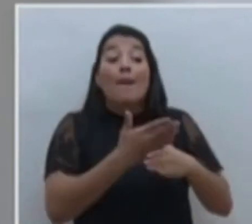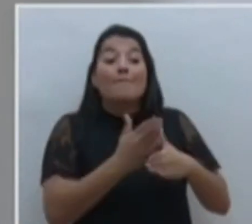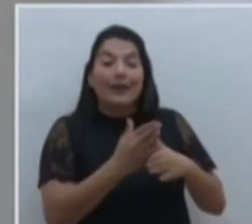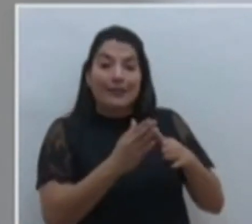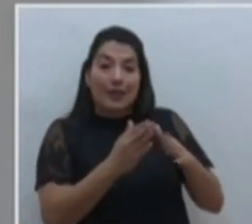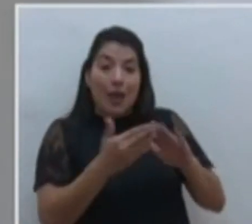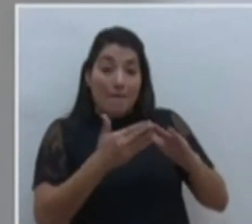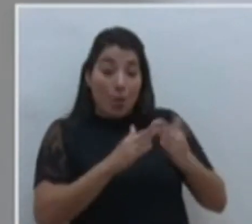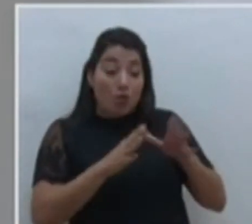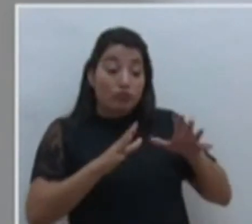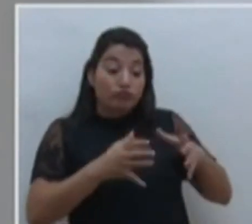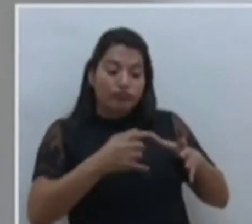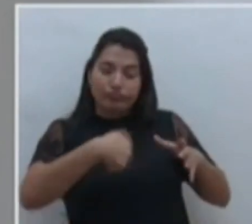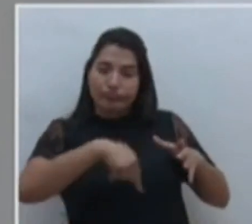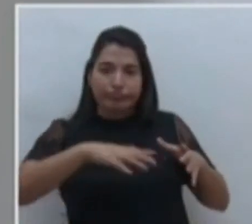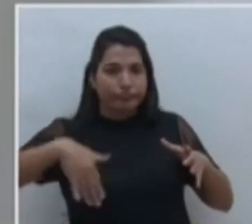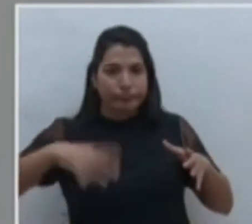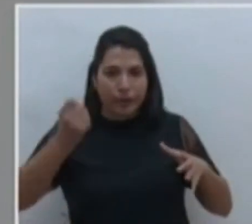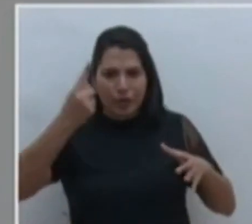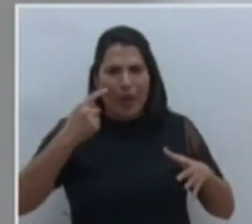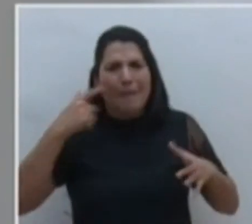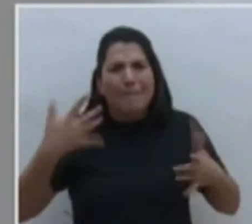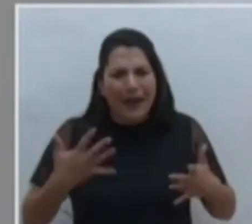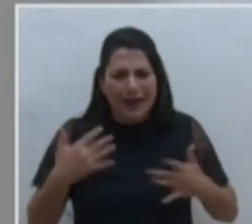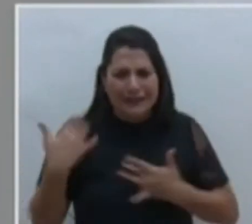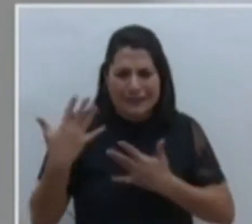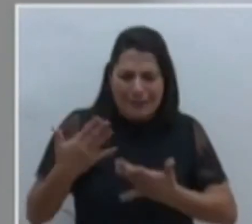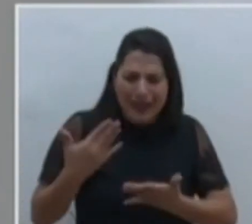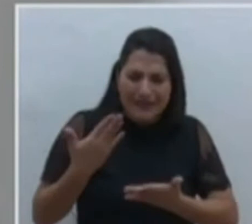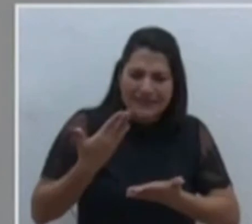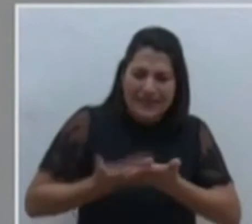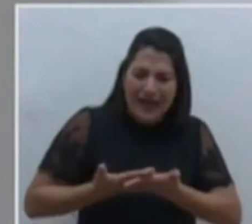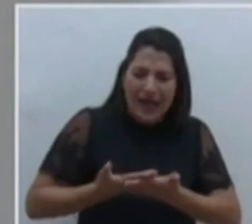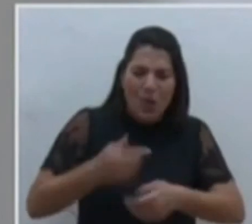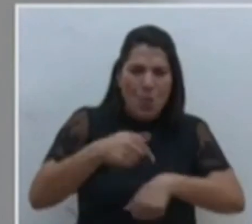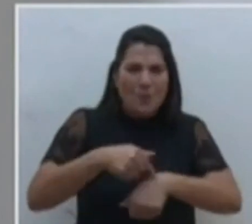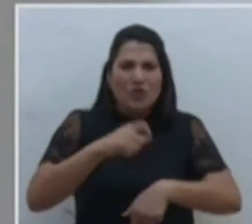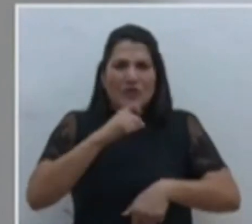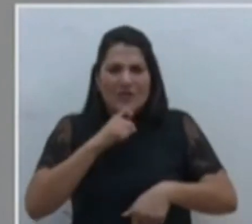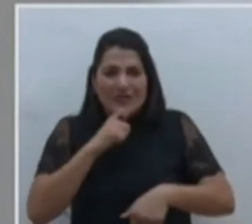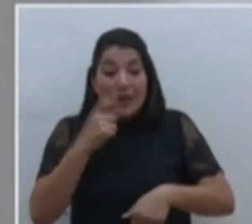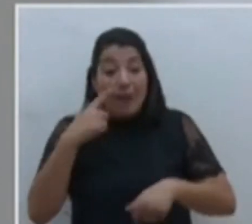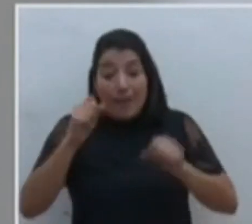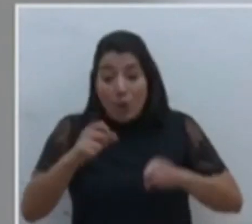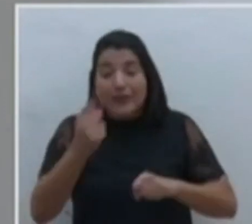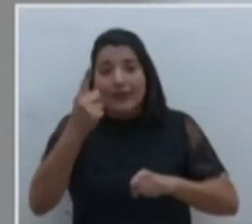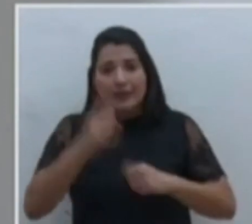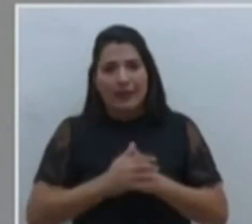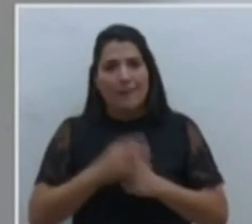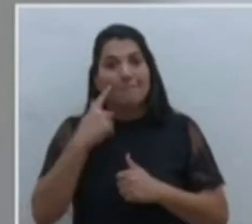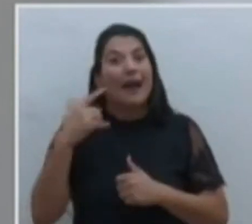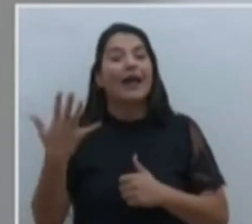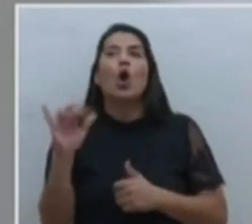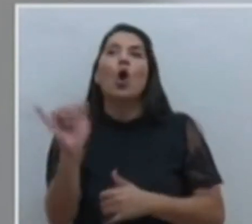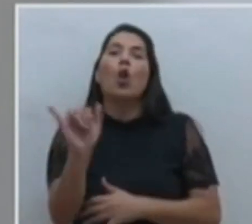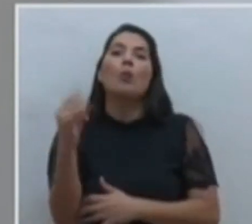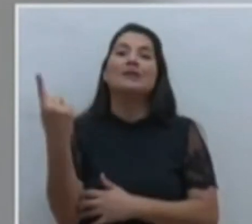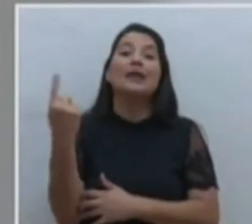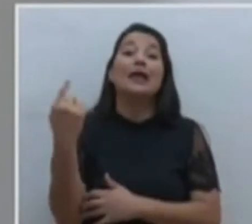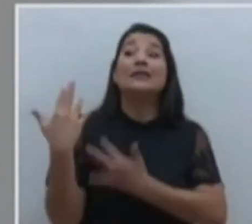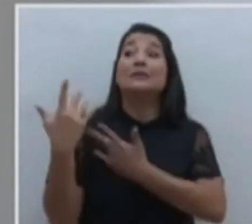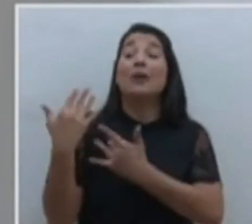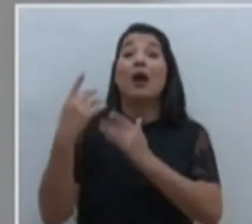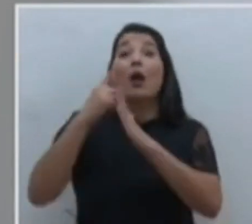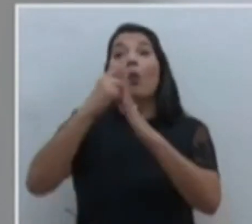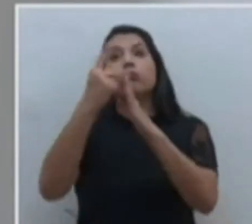por eso les digo, ¿para qué tocar el fuego para quemarse? ¿Para qué sentir que uno se está ahogando para pedir auxilio? O estamos actuando de manera